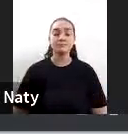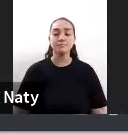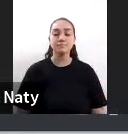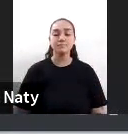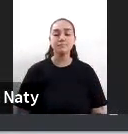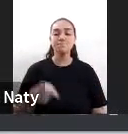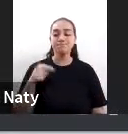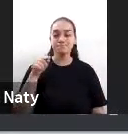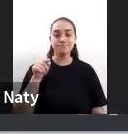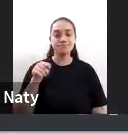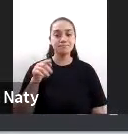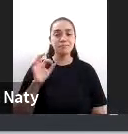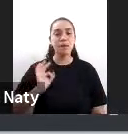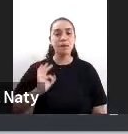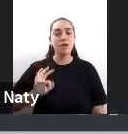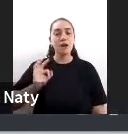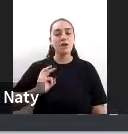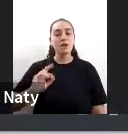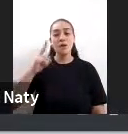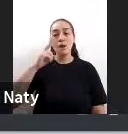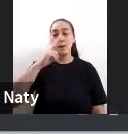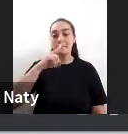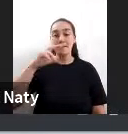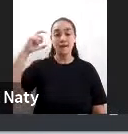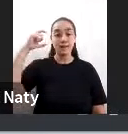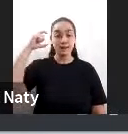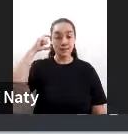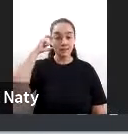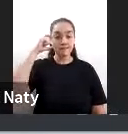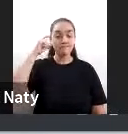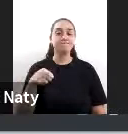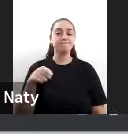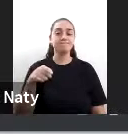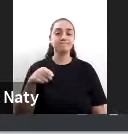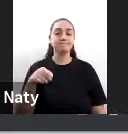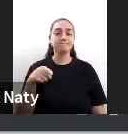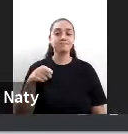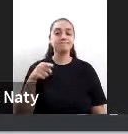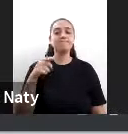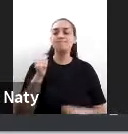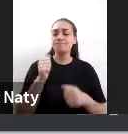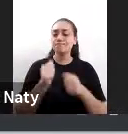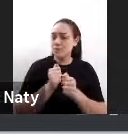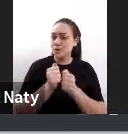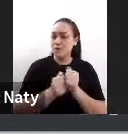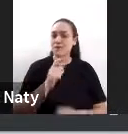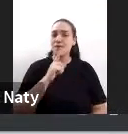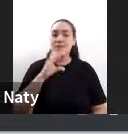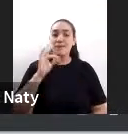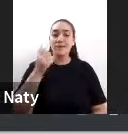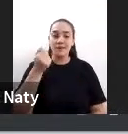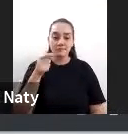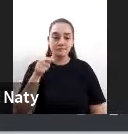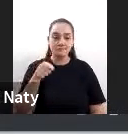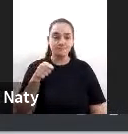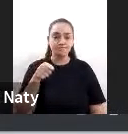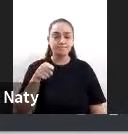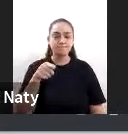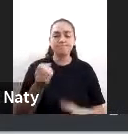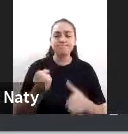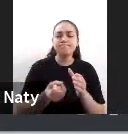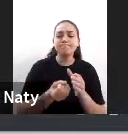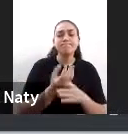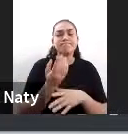2010 como les dije estaba operando la TDA pero empezaron a surgir algunas cuestiones por